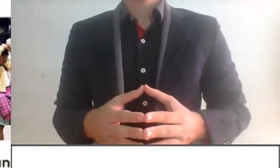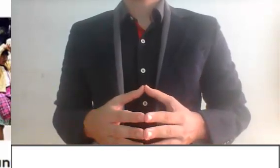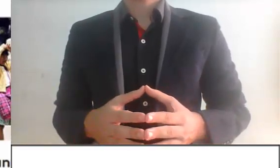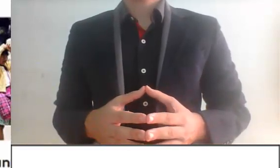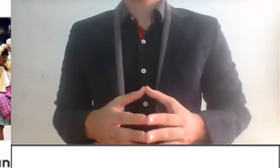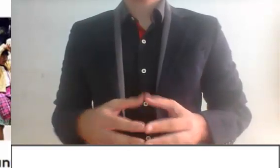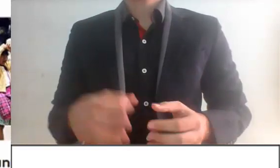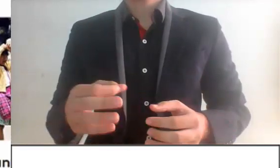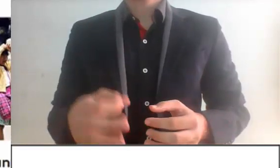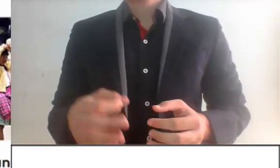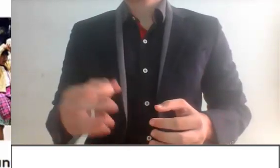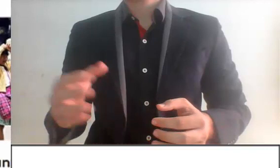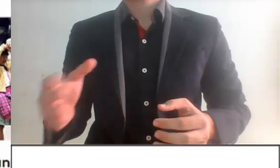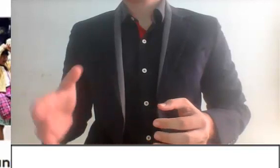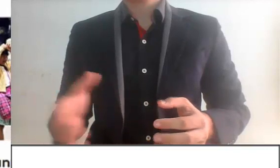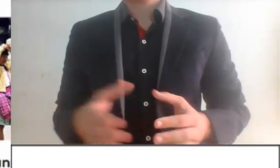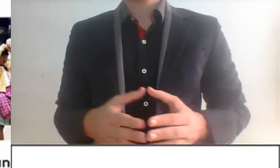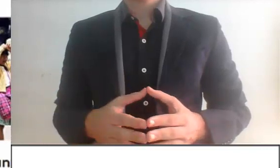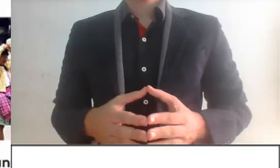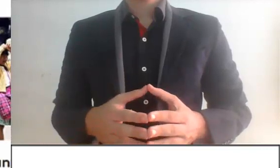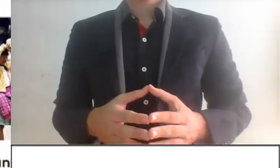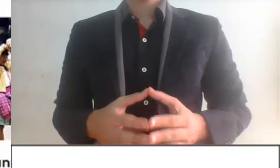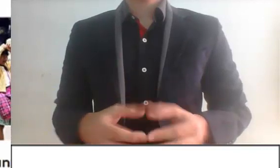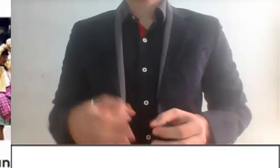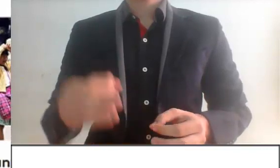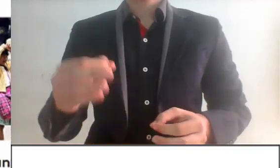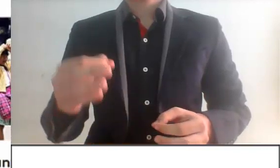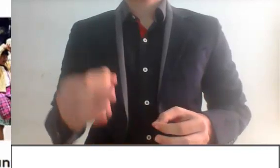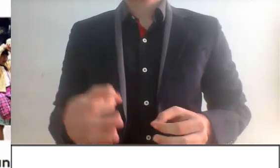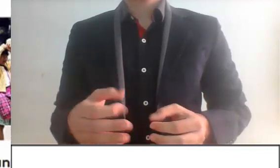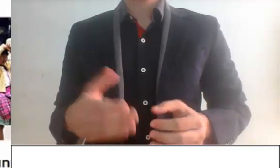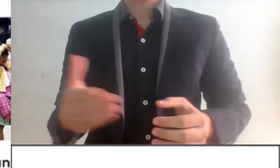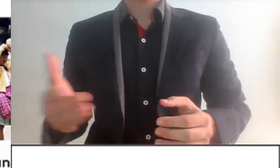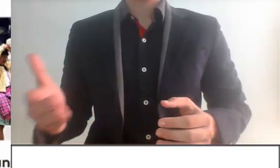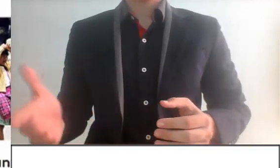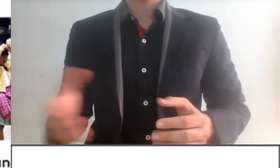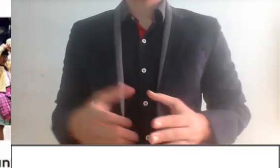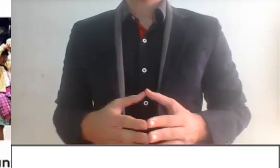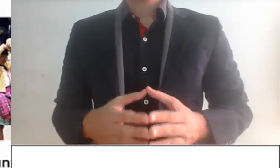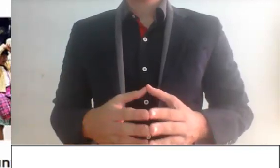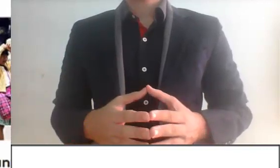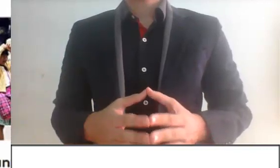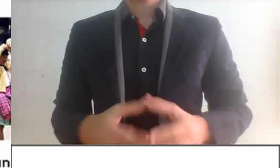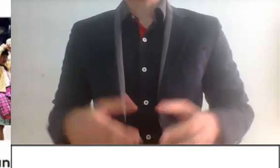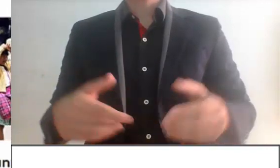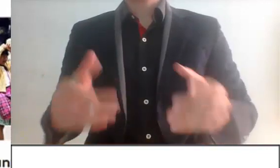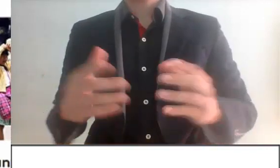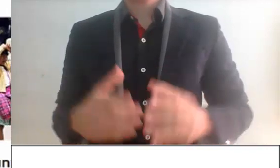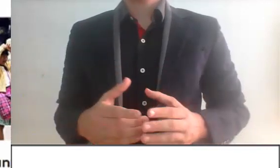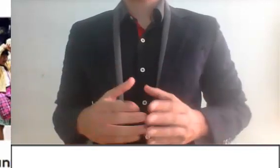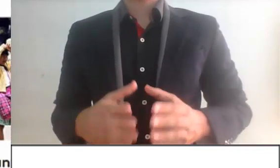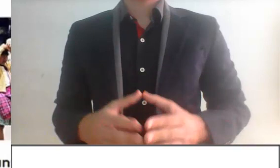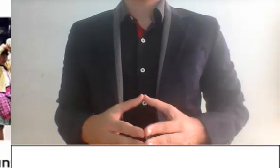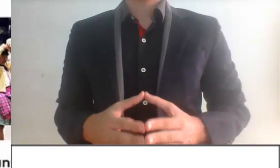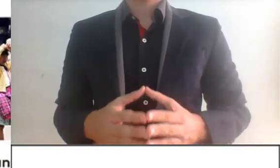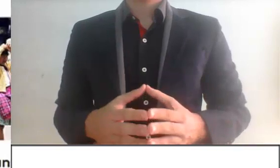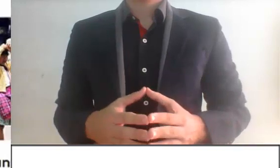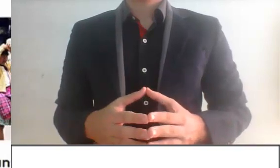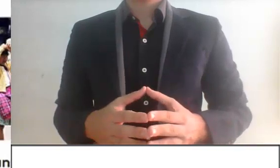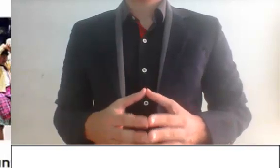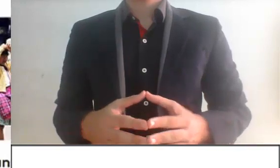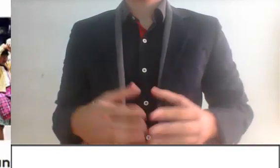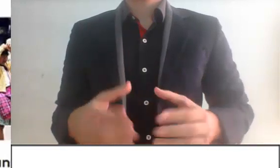15 grandes contribuyentes tienen una deuda aproximada de cerca de 50 mil millones de pesos, en donde hasta el momento, según lo